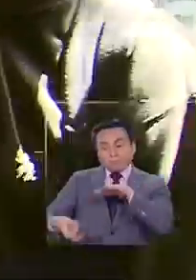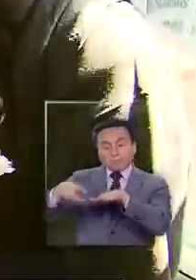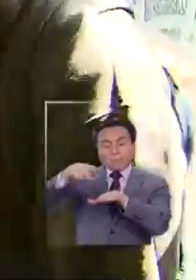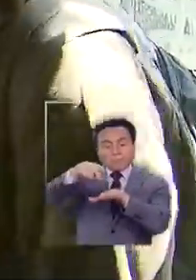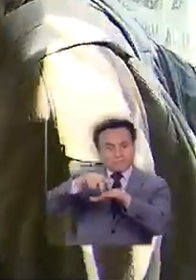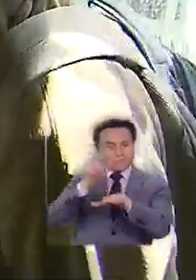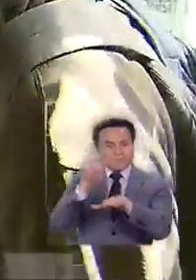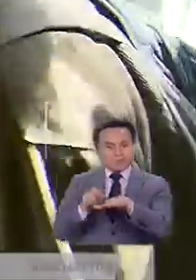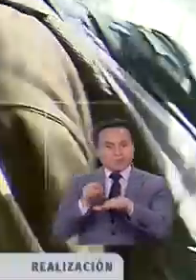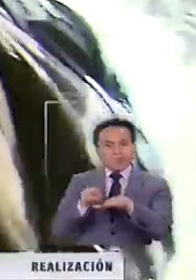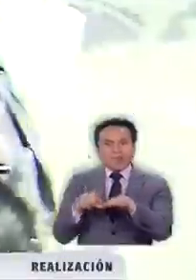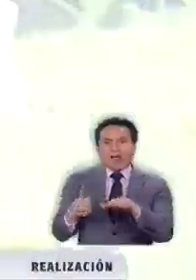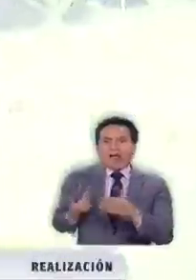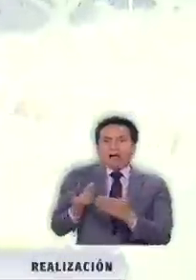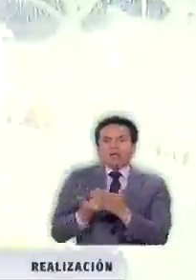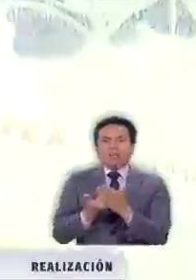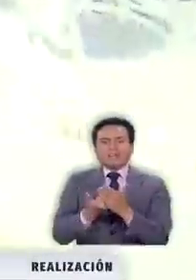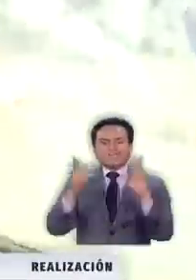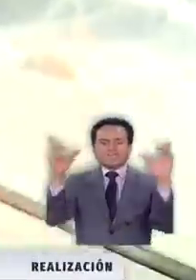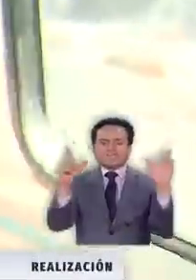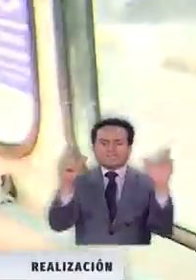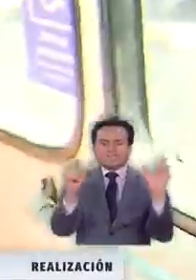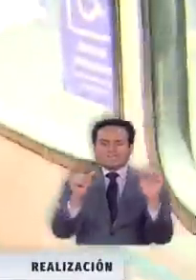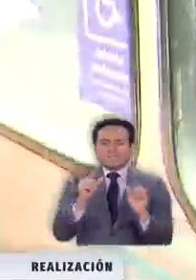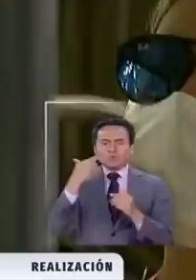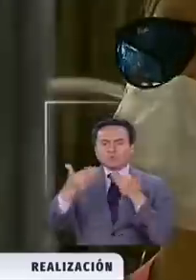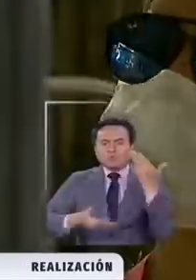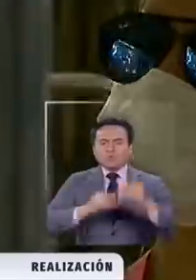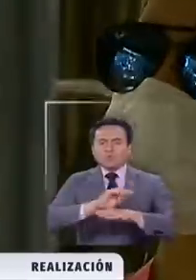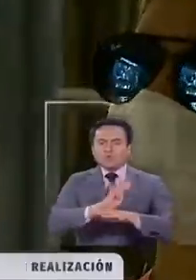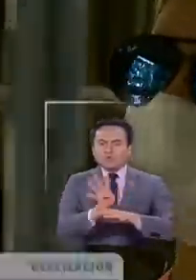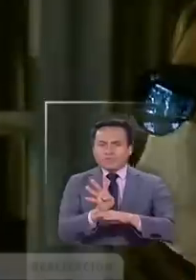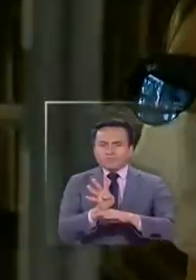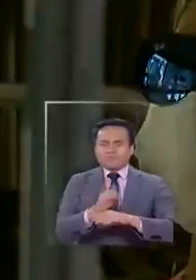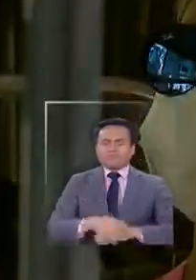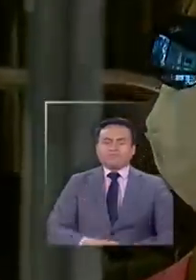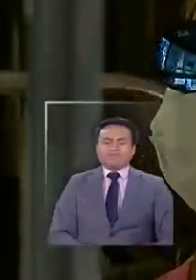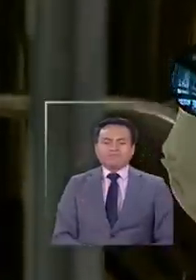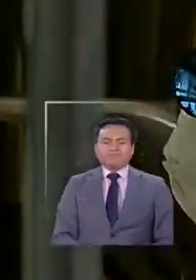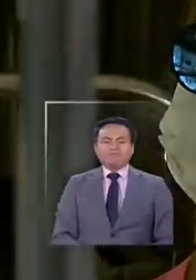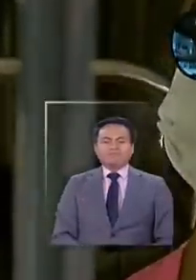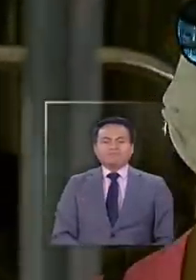pasajero para así aportar a la disminución de los contagios del COVID-19.